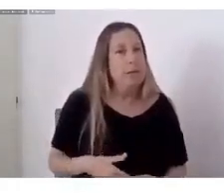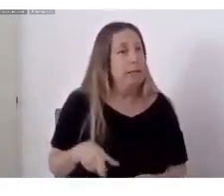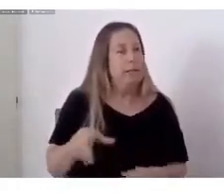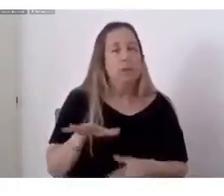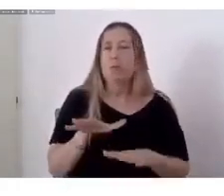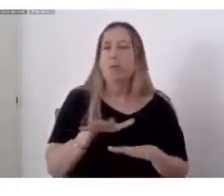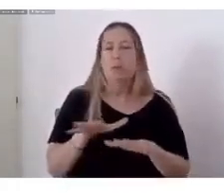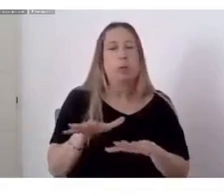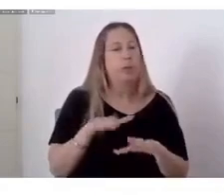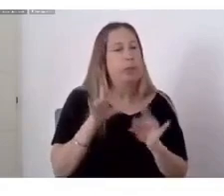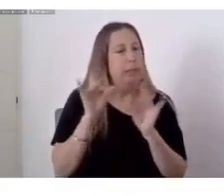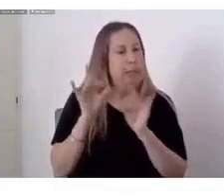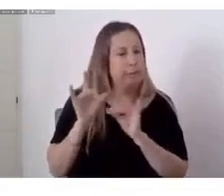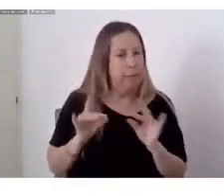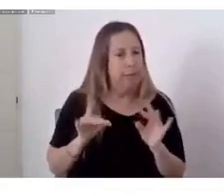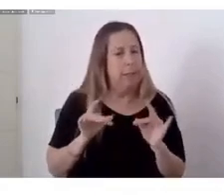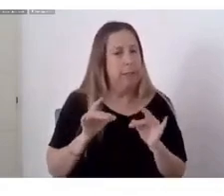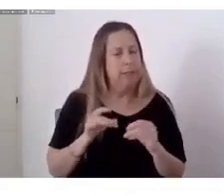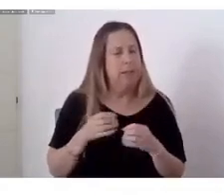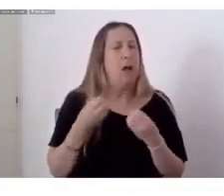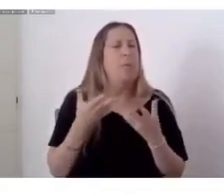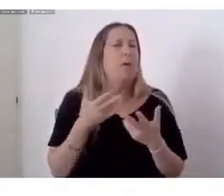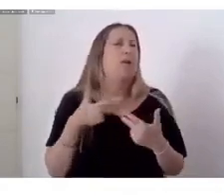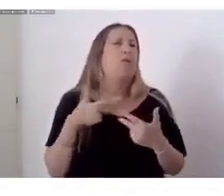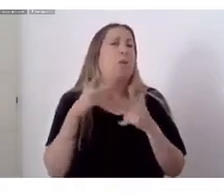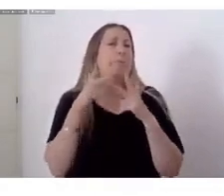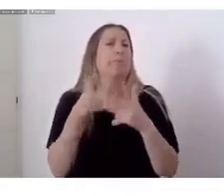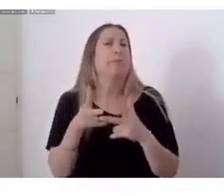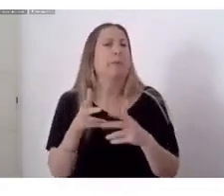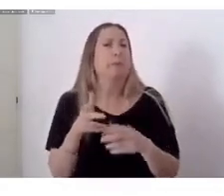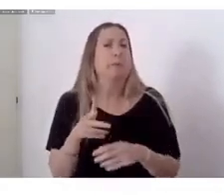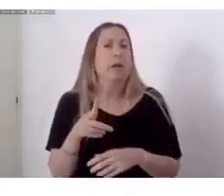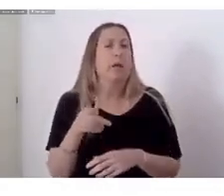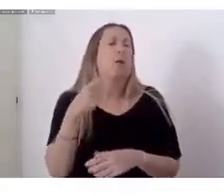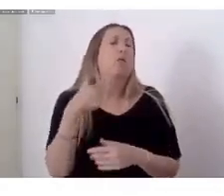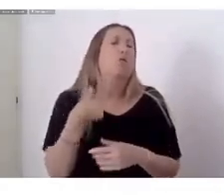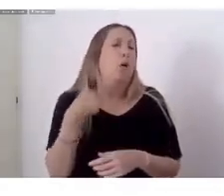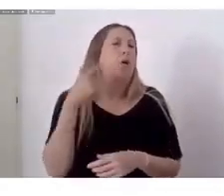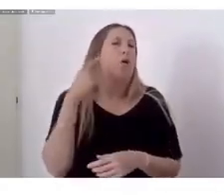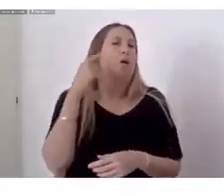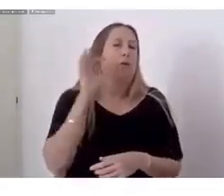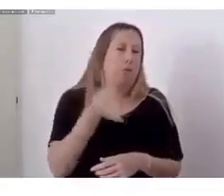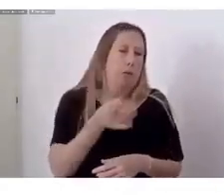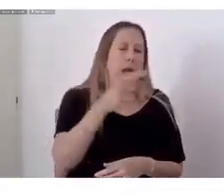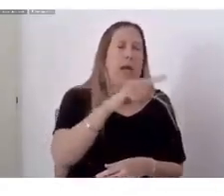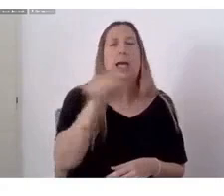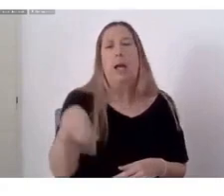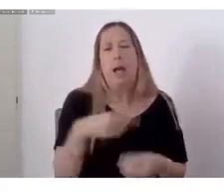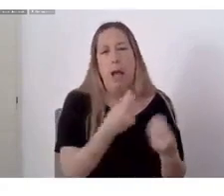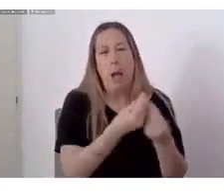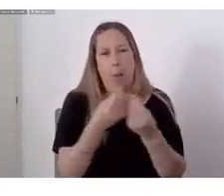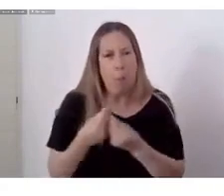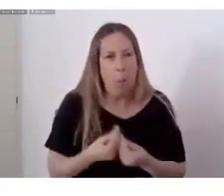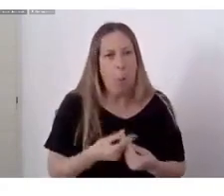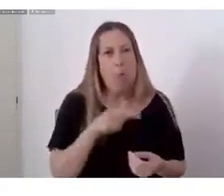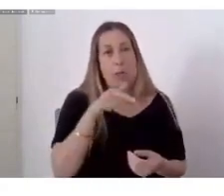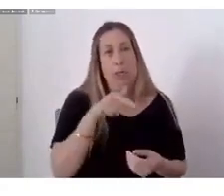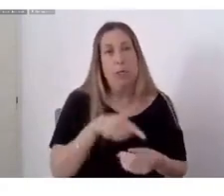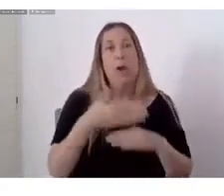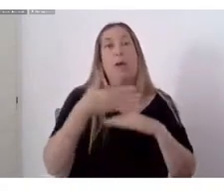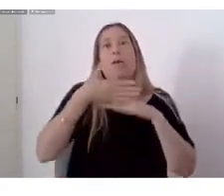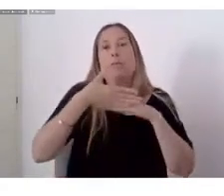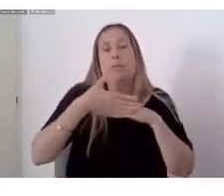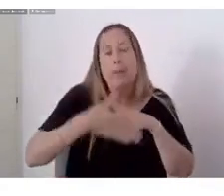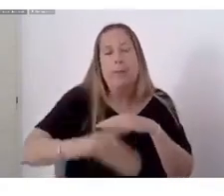¿Por qué digo esto? Yo sé que muchas Por el voto popular Han ayudado a elegir A esta etapa Que vamos a entrar En la